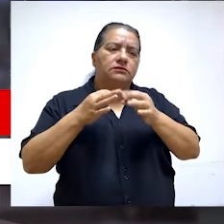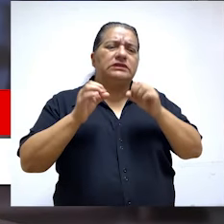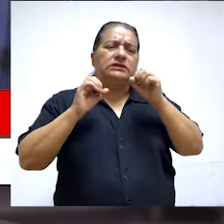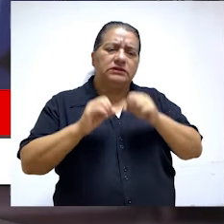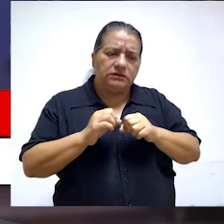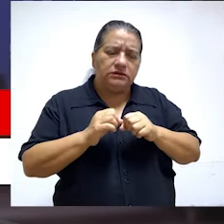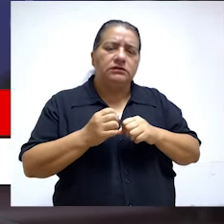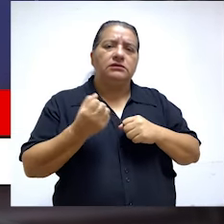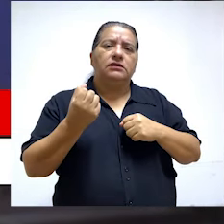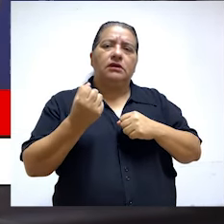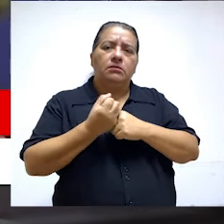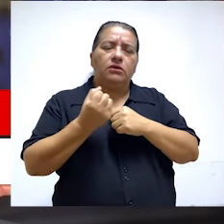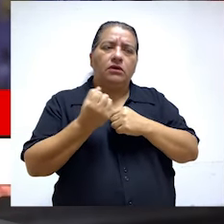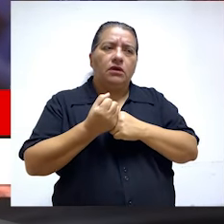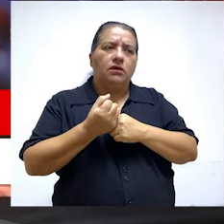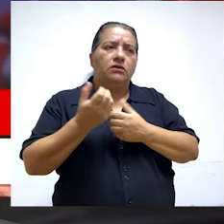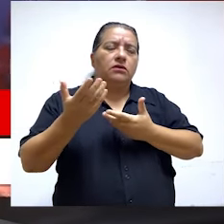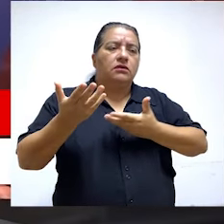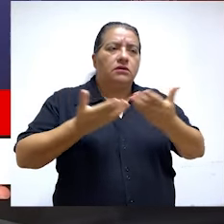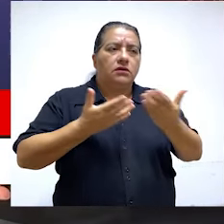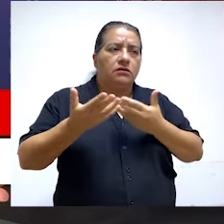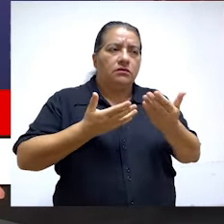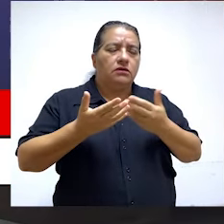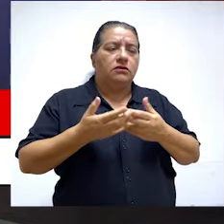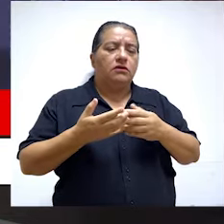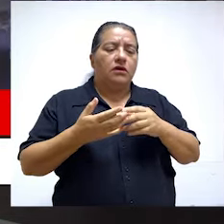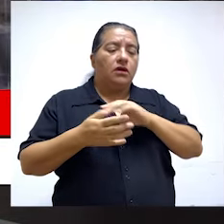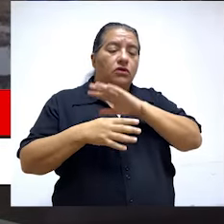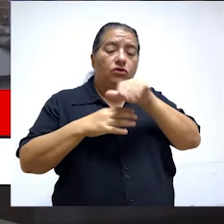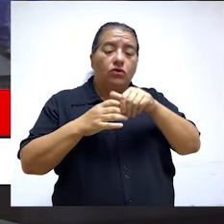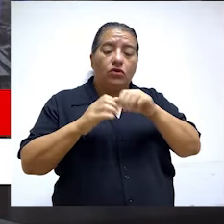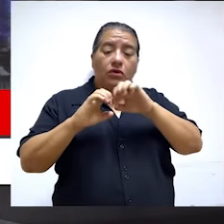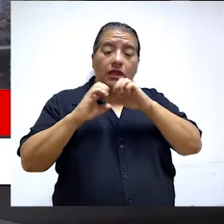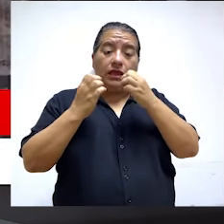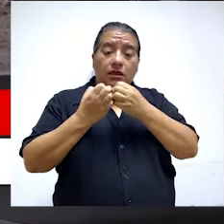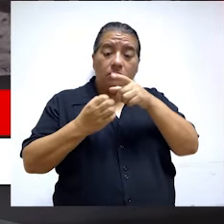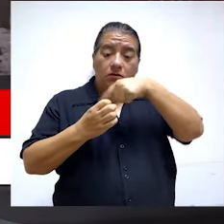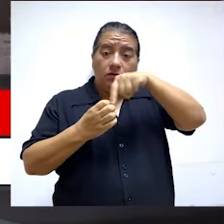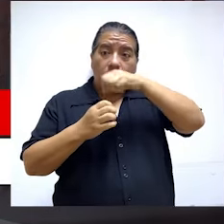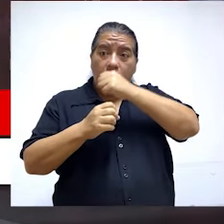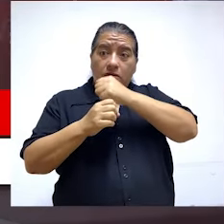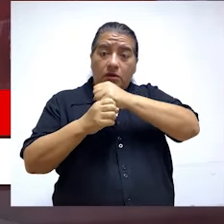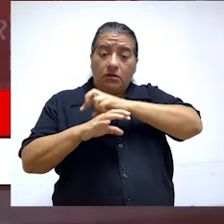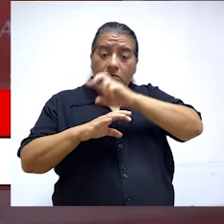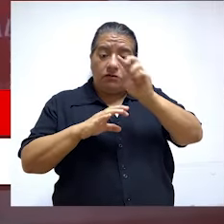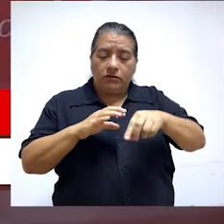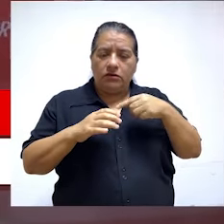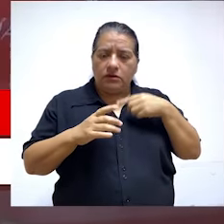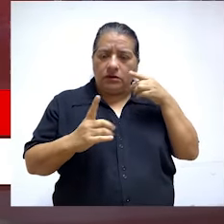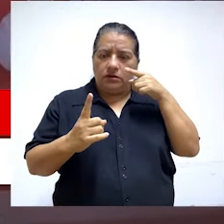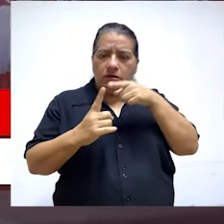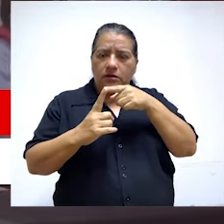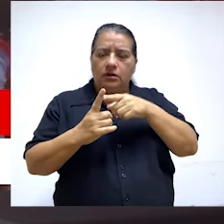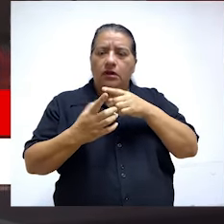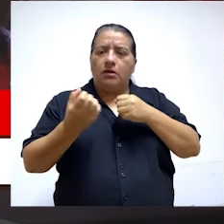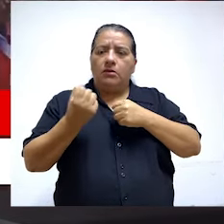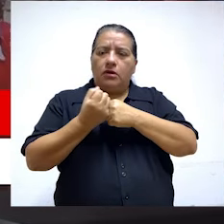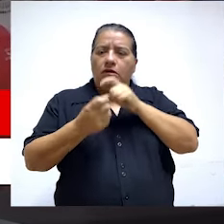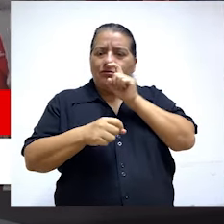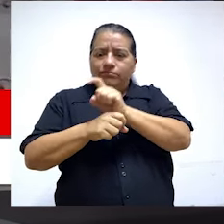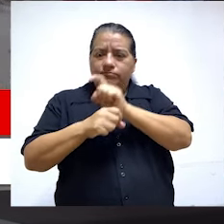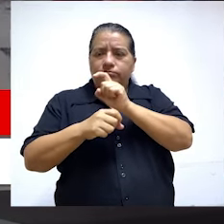que, por ejemplo, se están haciendo asistencias técnicas a todo el equipo multidisciplinario que existe en el C de Chorrillos,